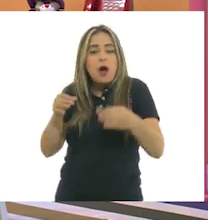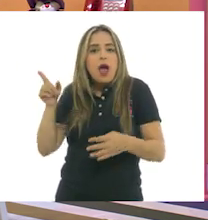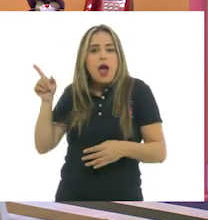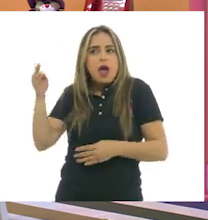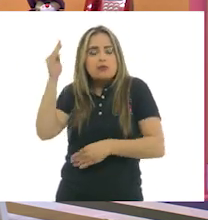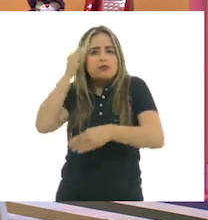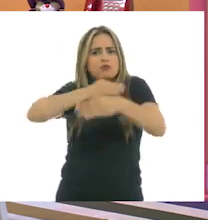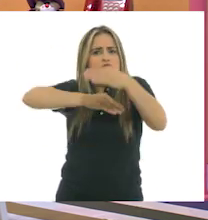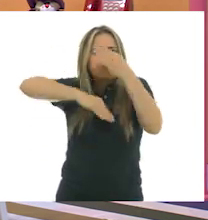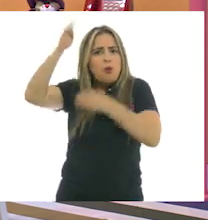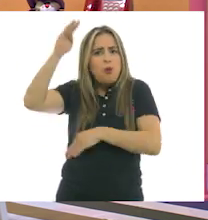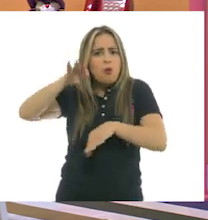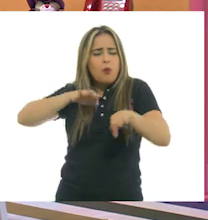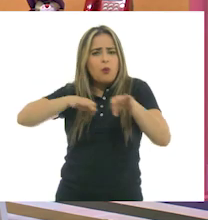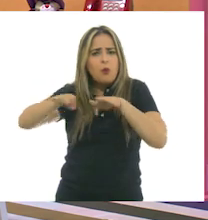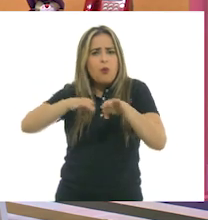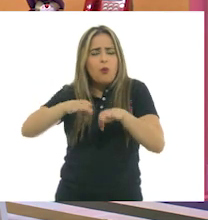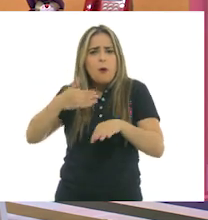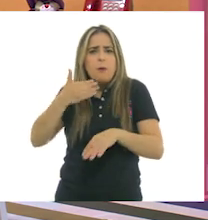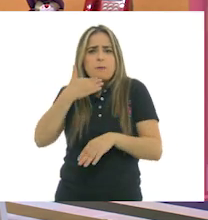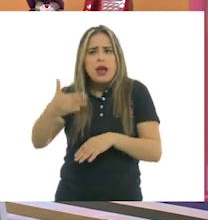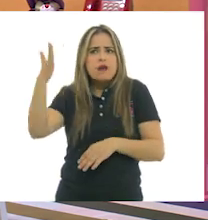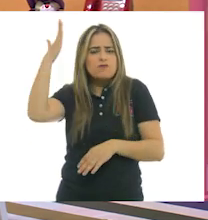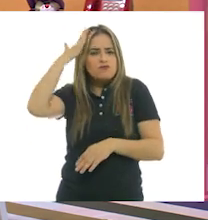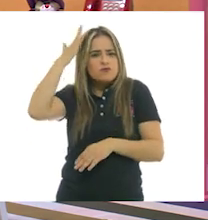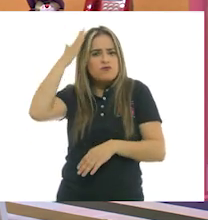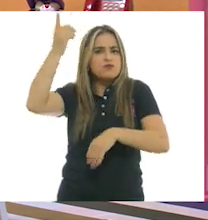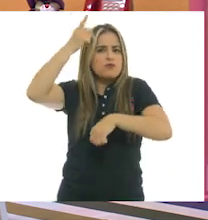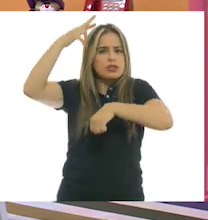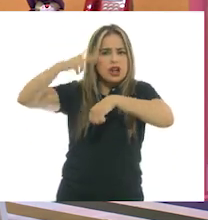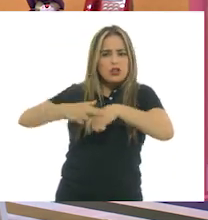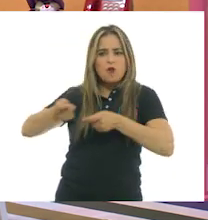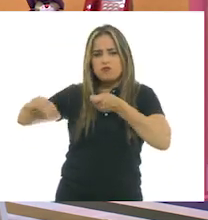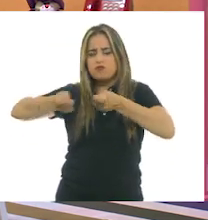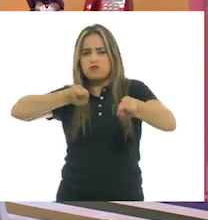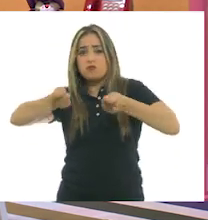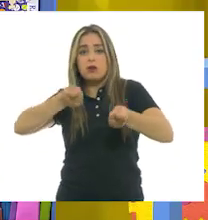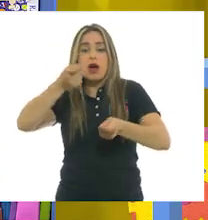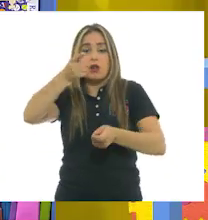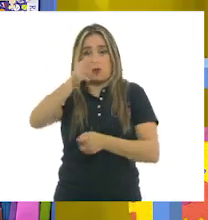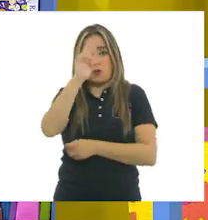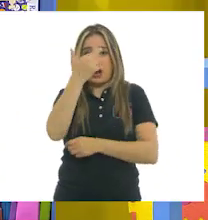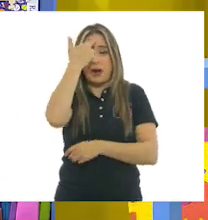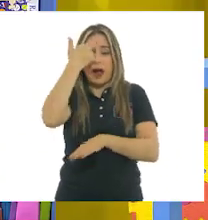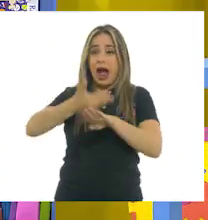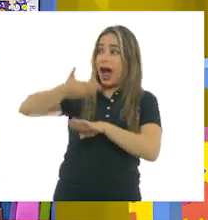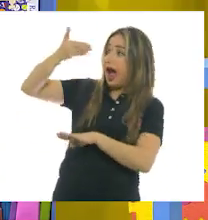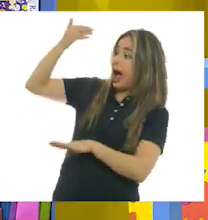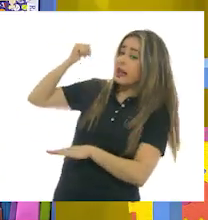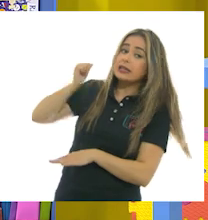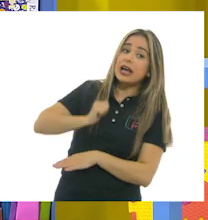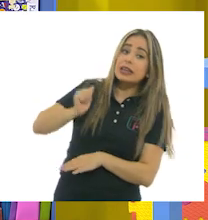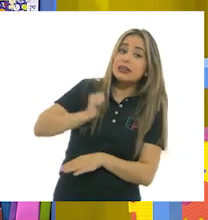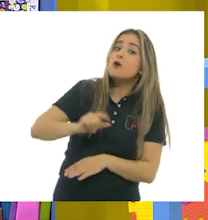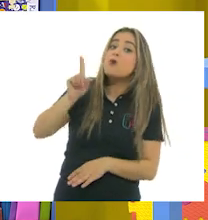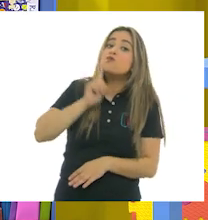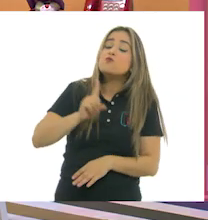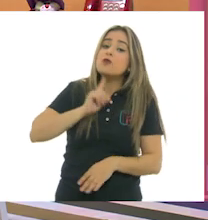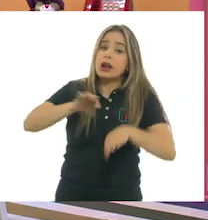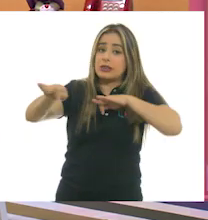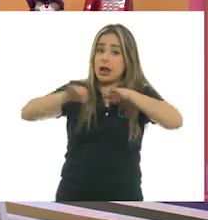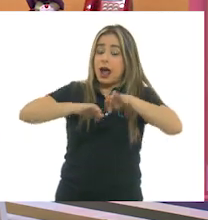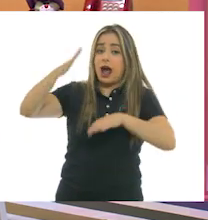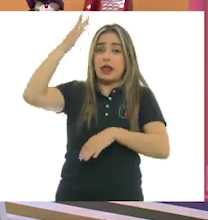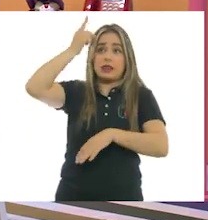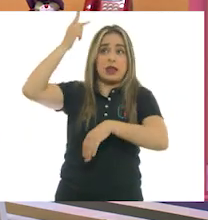ocupar puestos de importancia, que antes no ocupaban las mujeres. Y